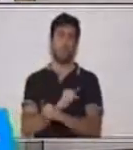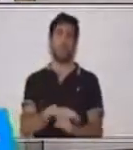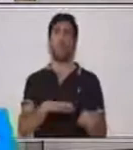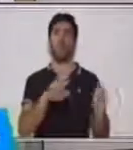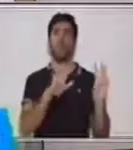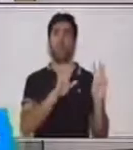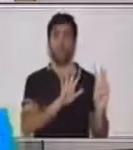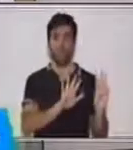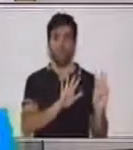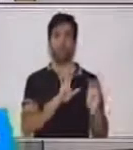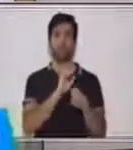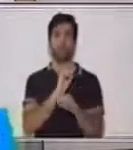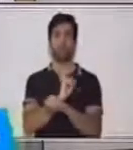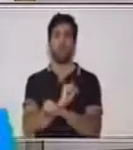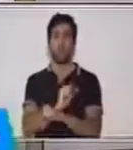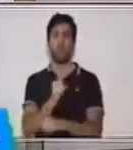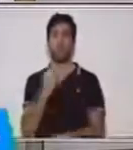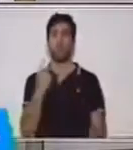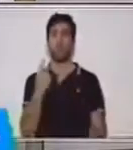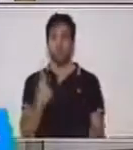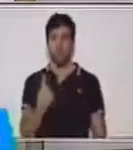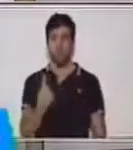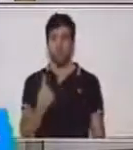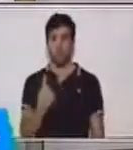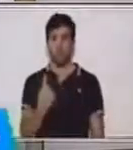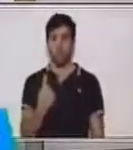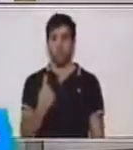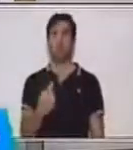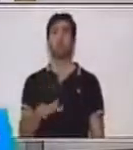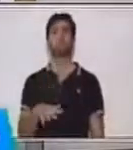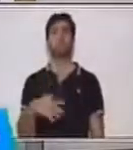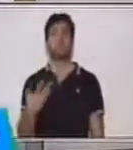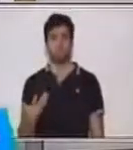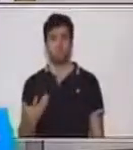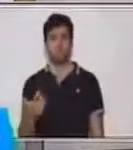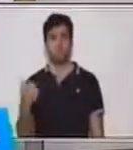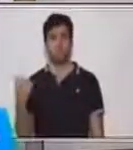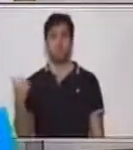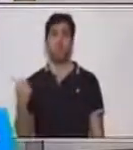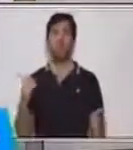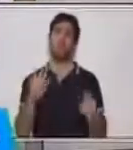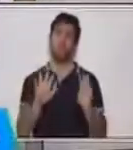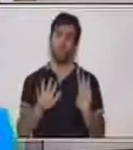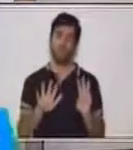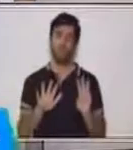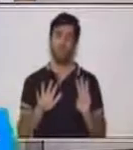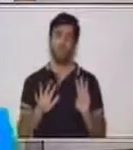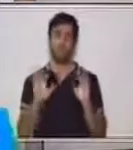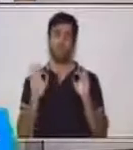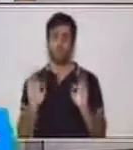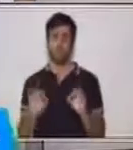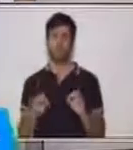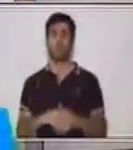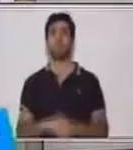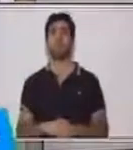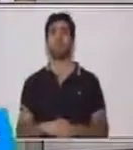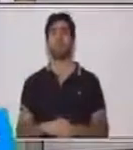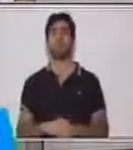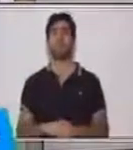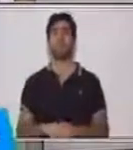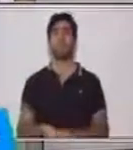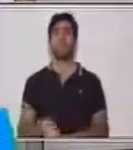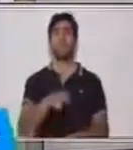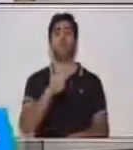por uno es igual a ocho. Entonces decimos